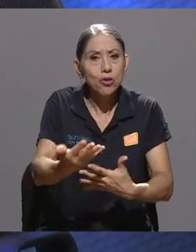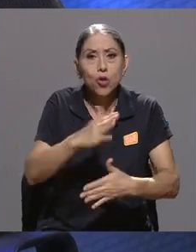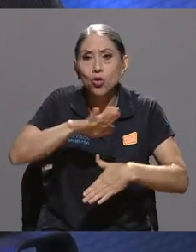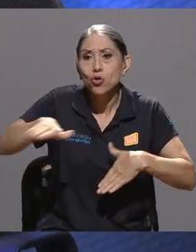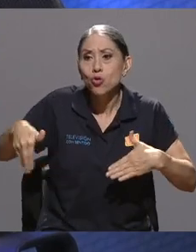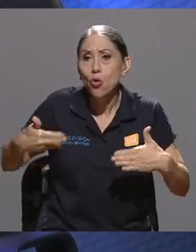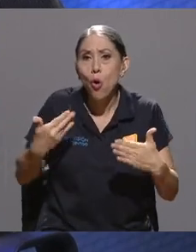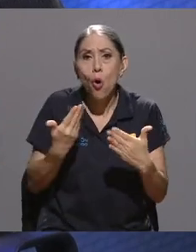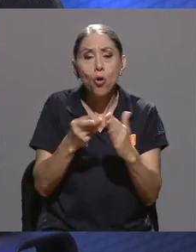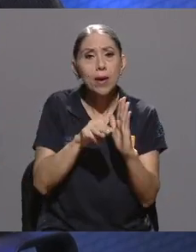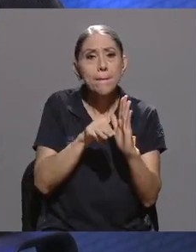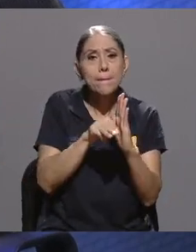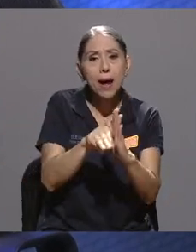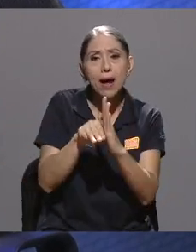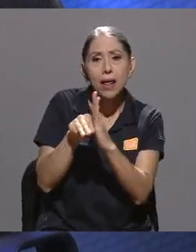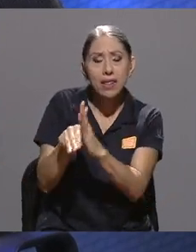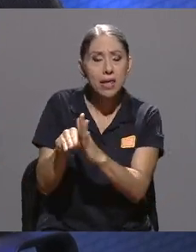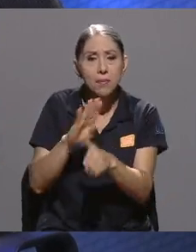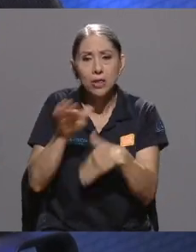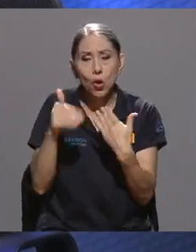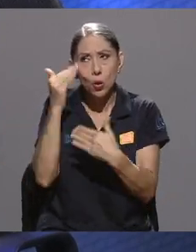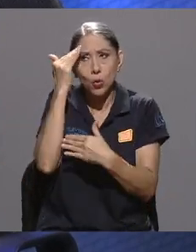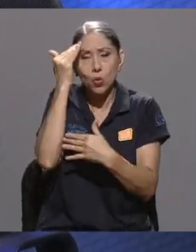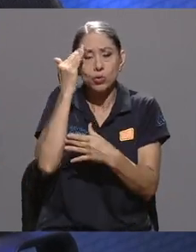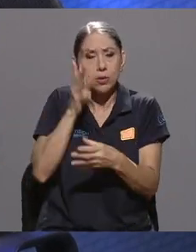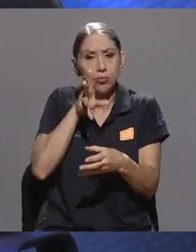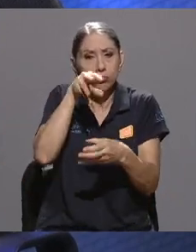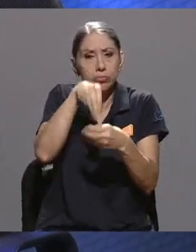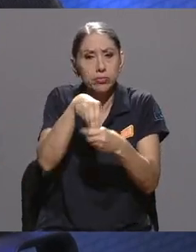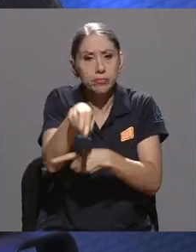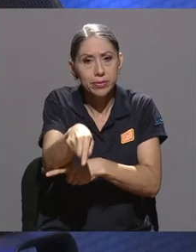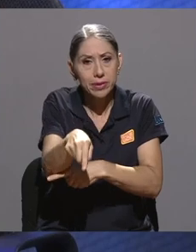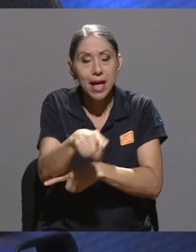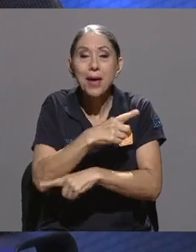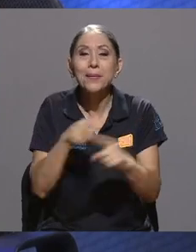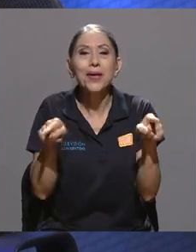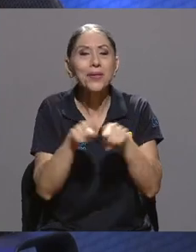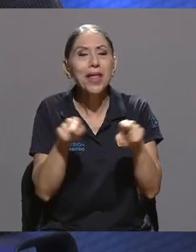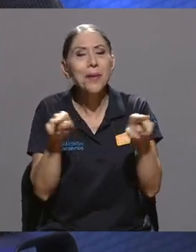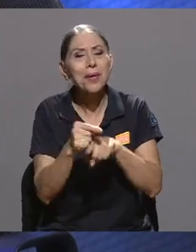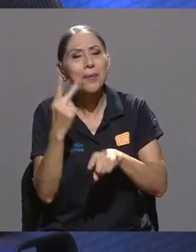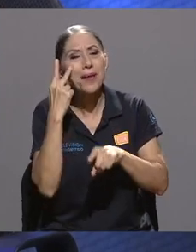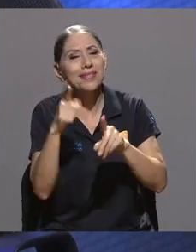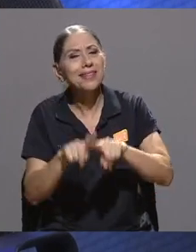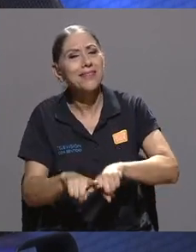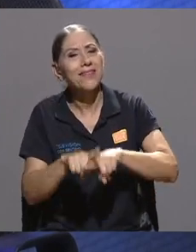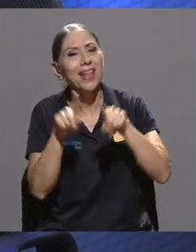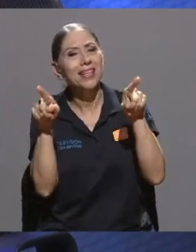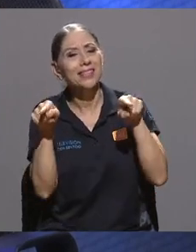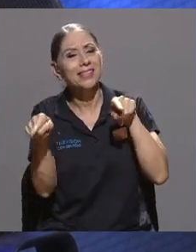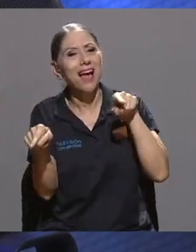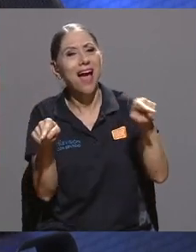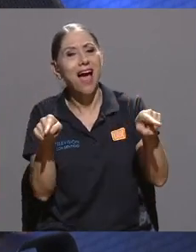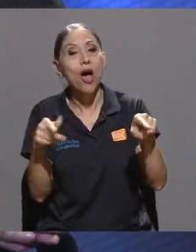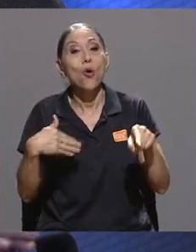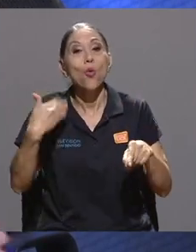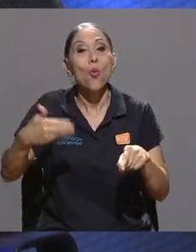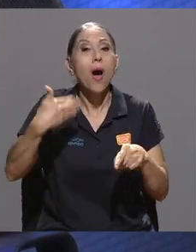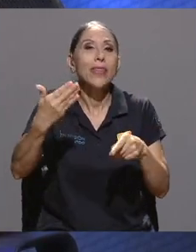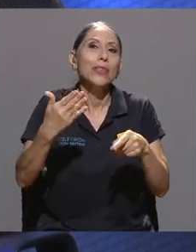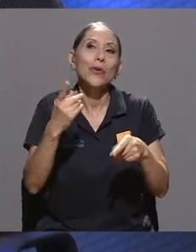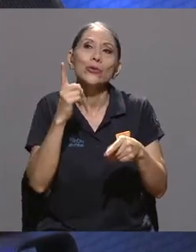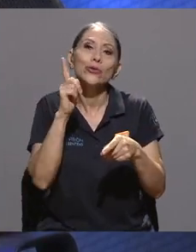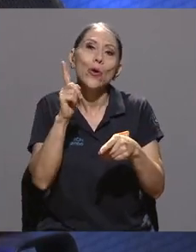paradigma también que pones, pero también te puedes notar la diferencia a veces cuando son historias sobre mujeres